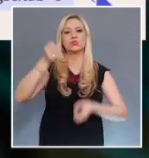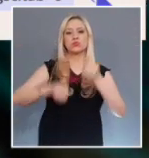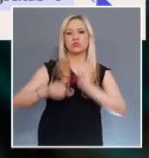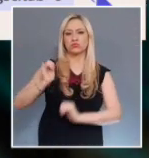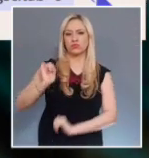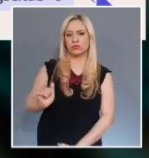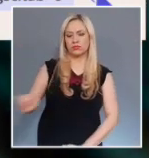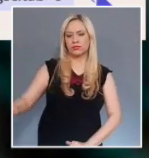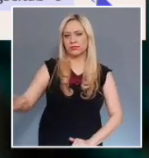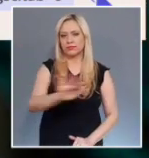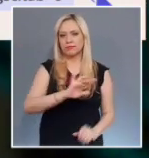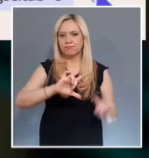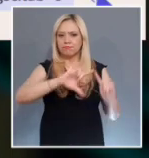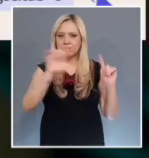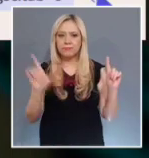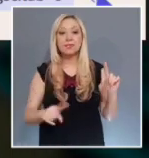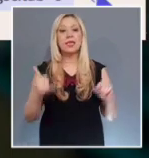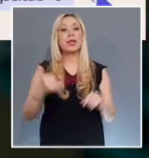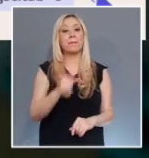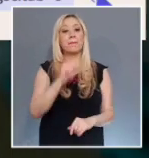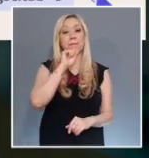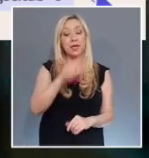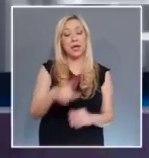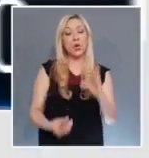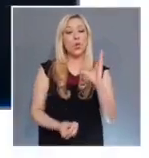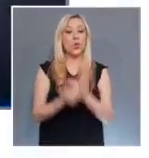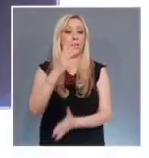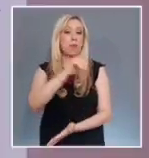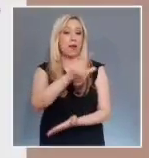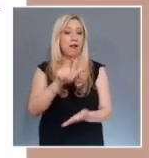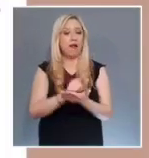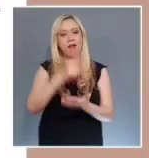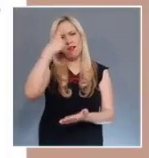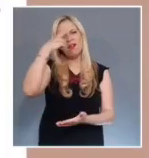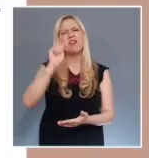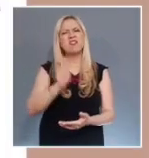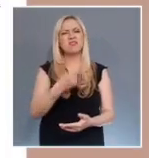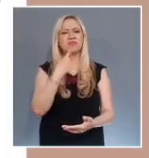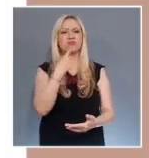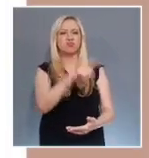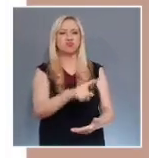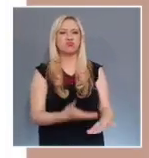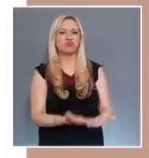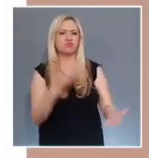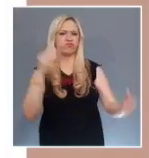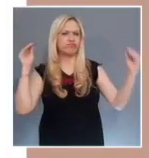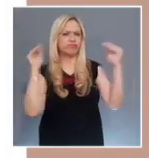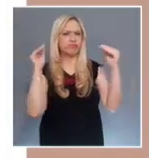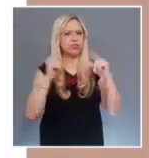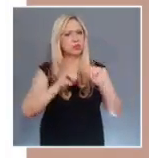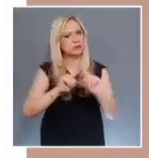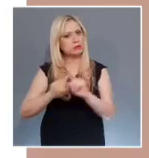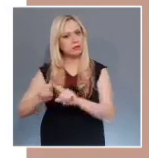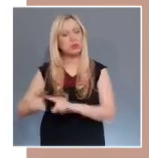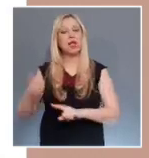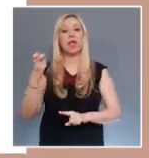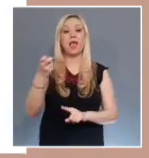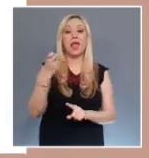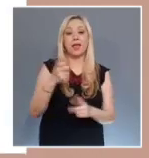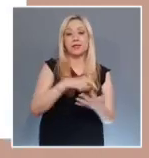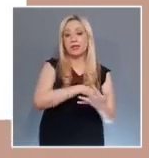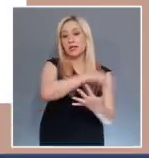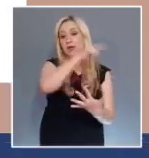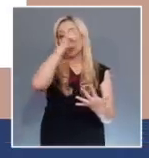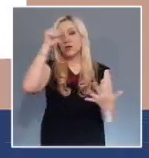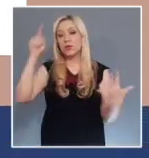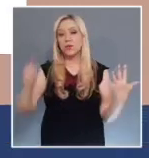y expidió una nueva ley de medios de impugnación. El micrositio es un repositorio de todos los documentos relacionados